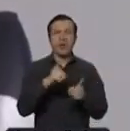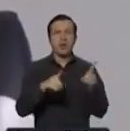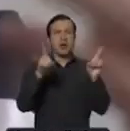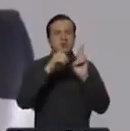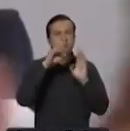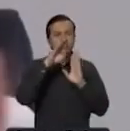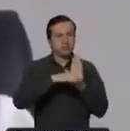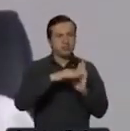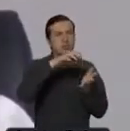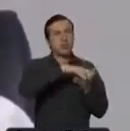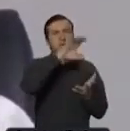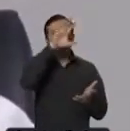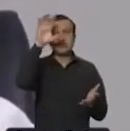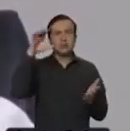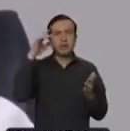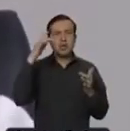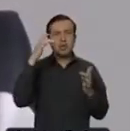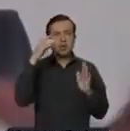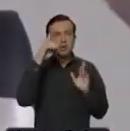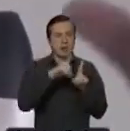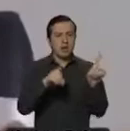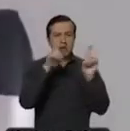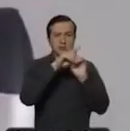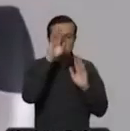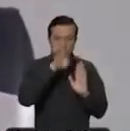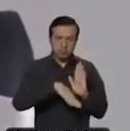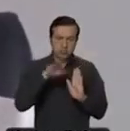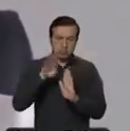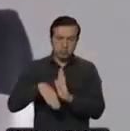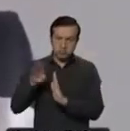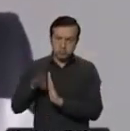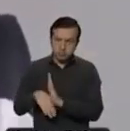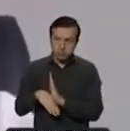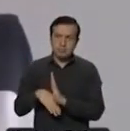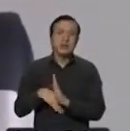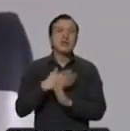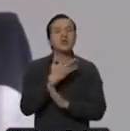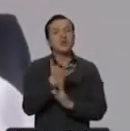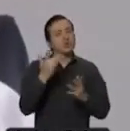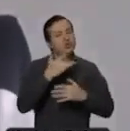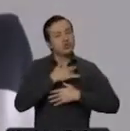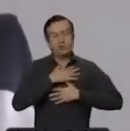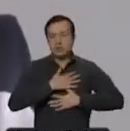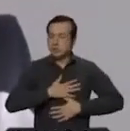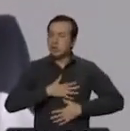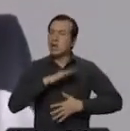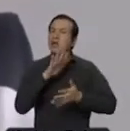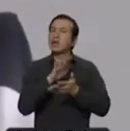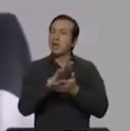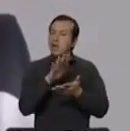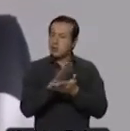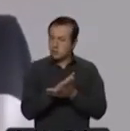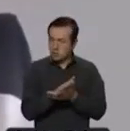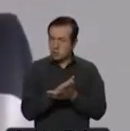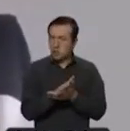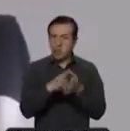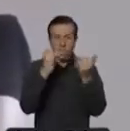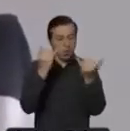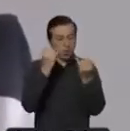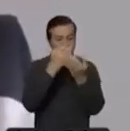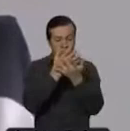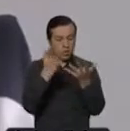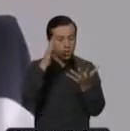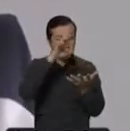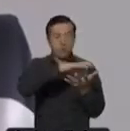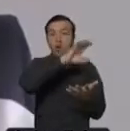en la mayoría de las provincias. Pues quédense tranquilos porque los casos reportados por